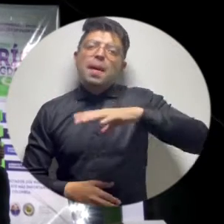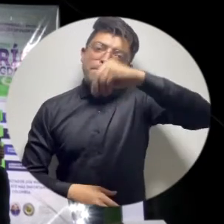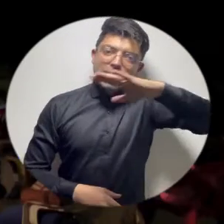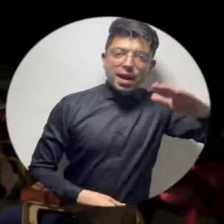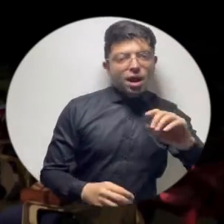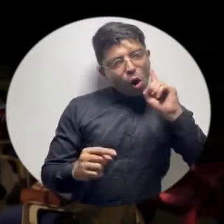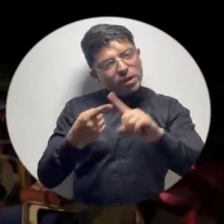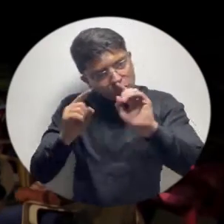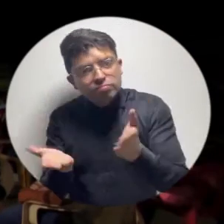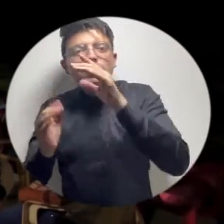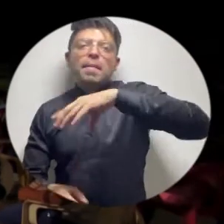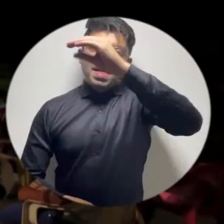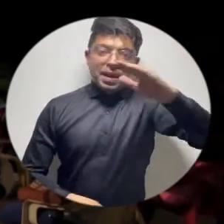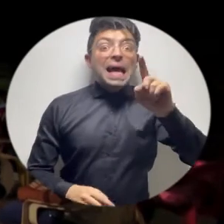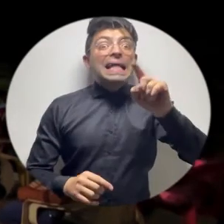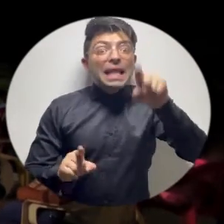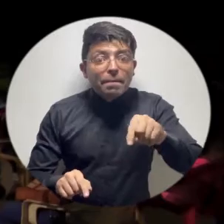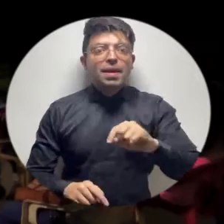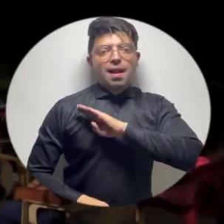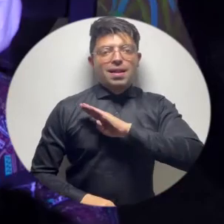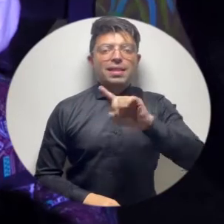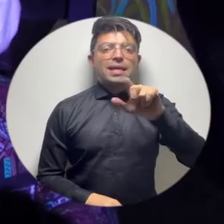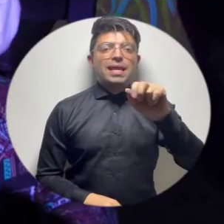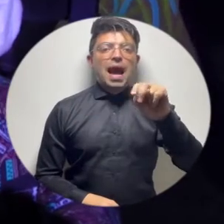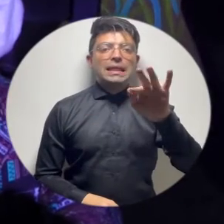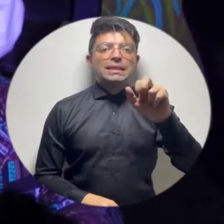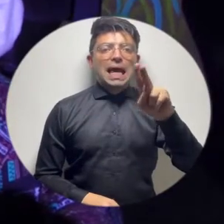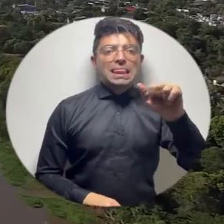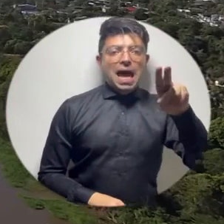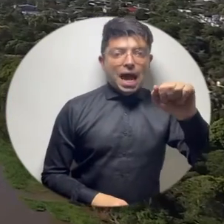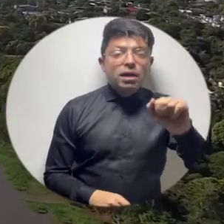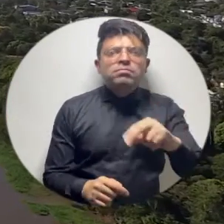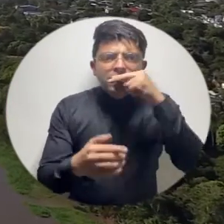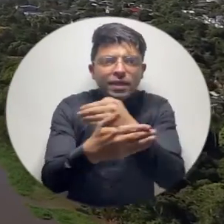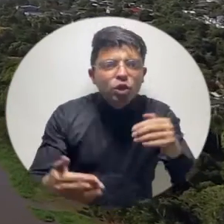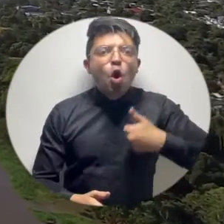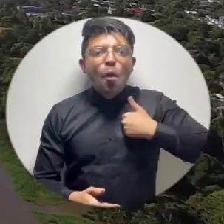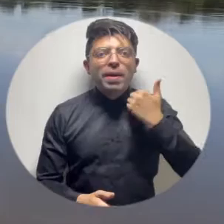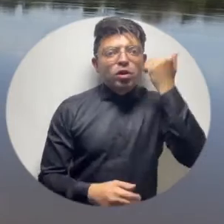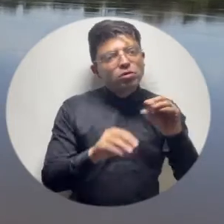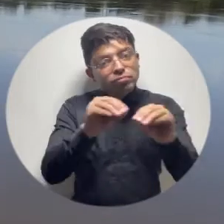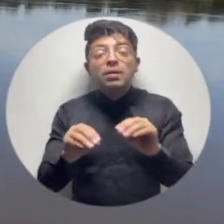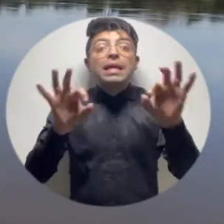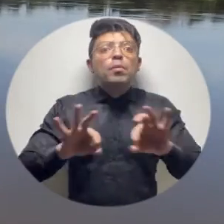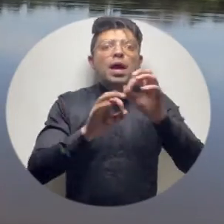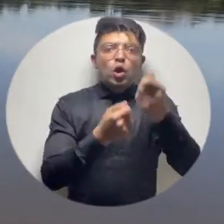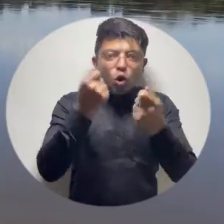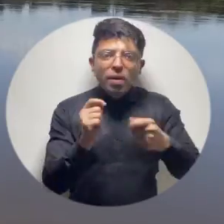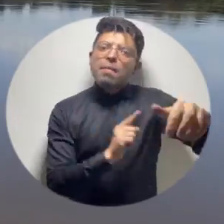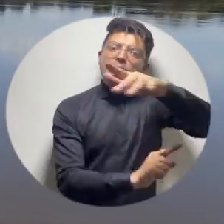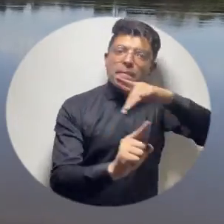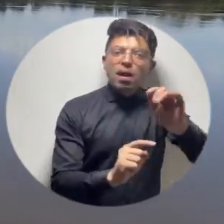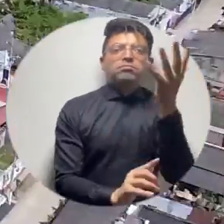Magdalena y la Alcaldía de Santa Ana, estuvo dirigido a niños, jóvenes y adultos, a quienes se les enseñó sobre la importancia económica,